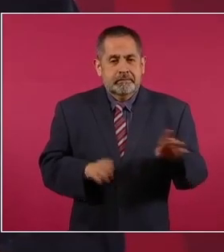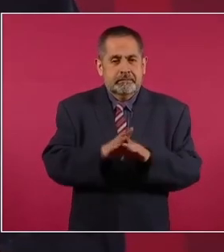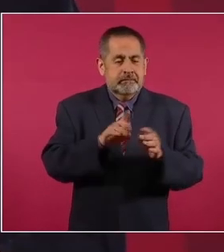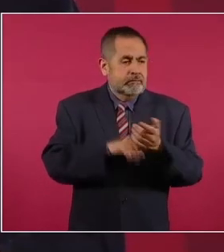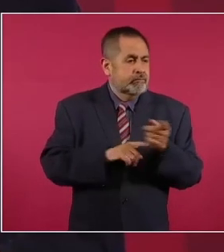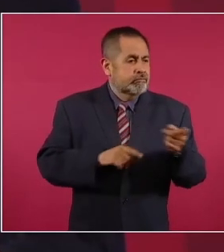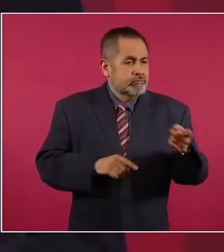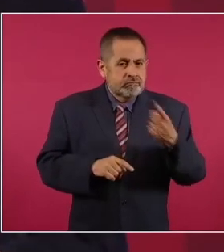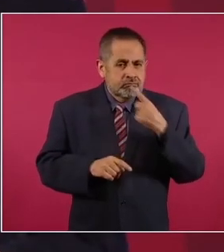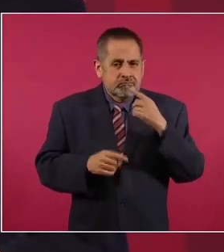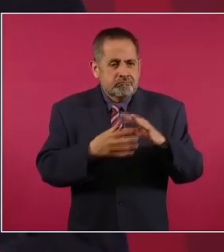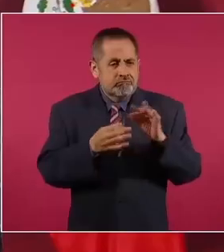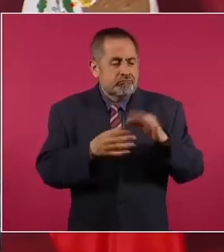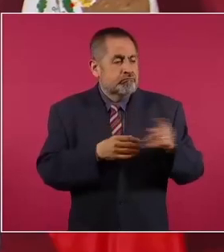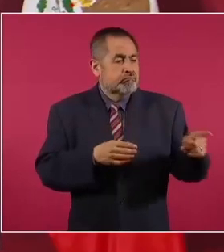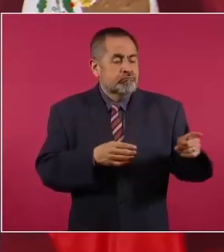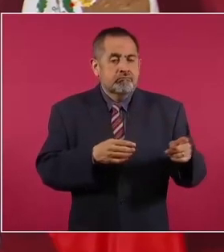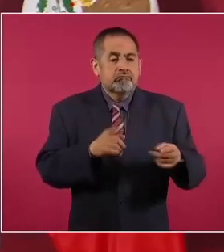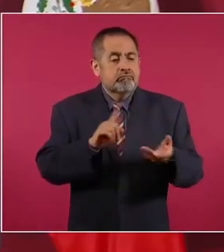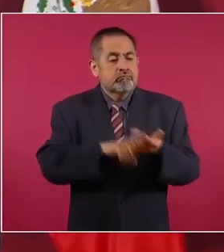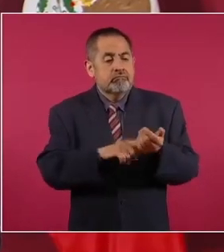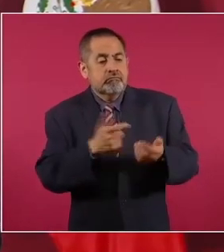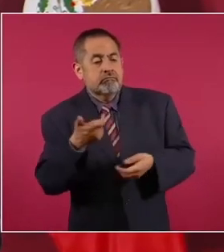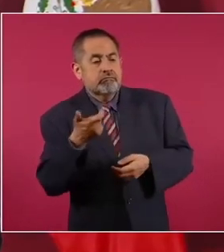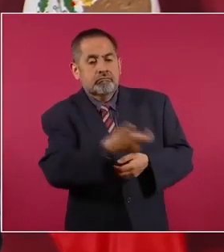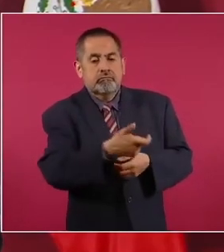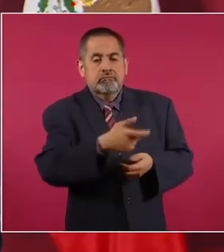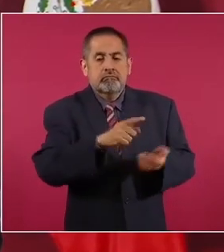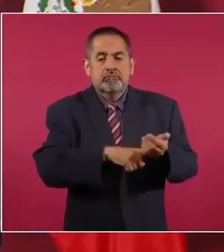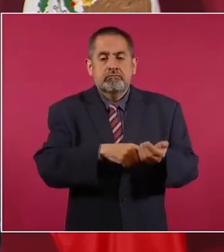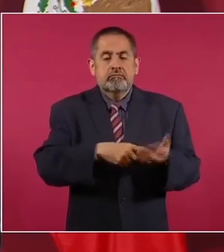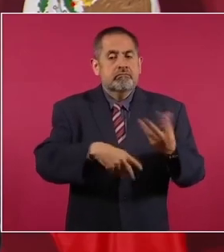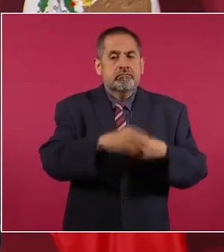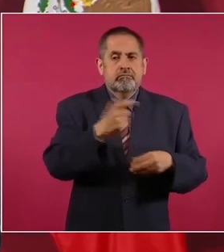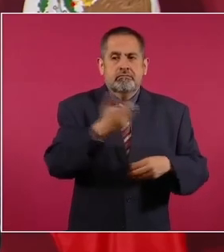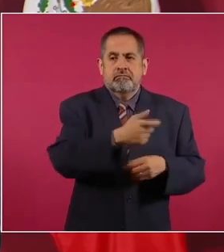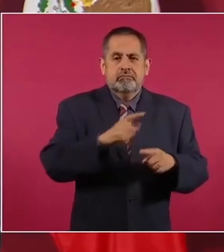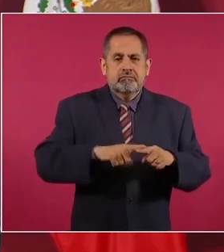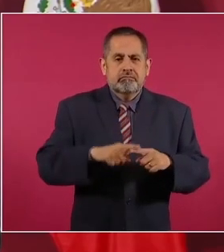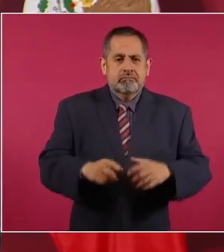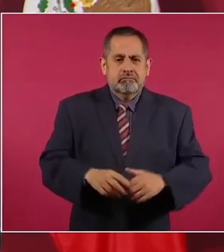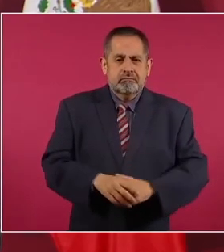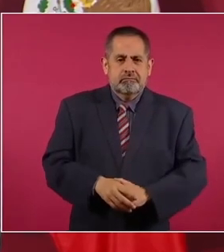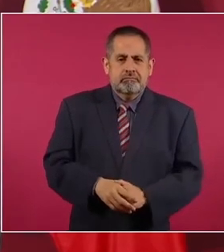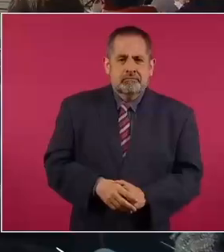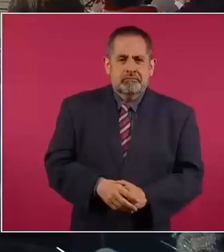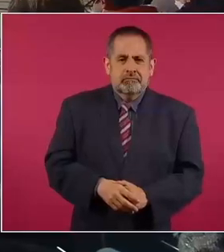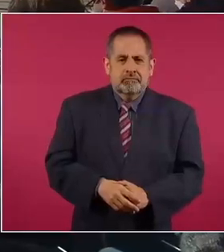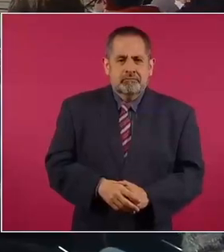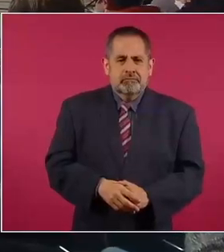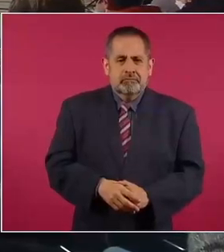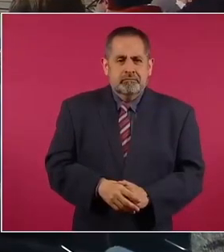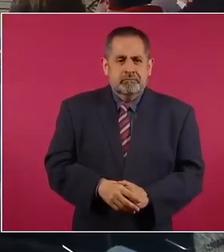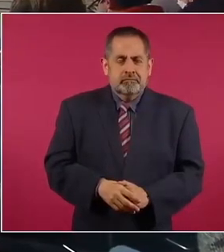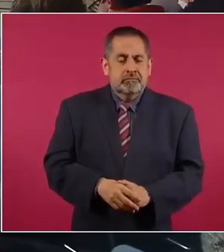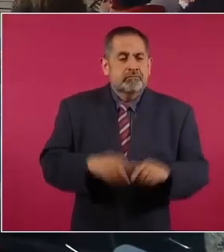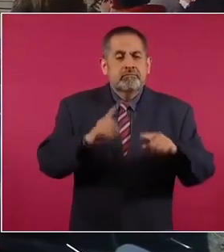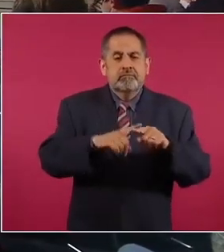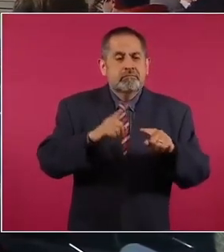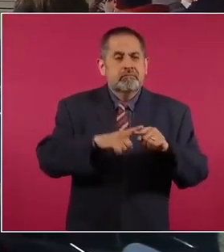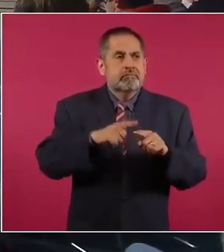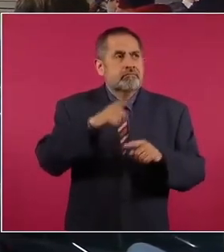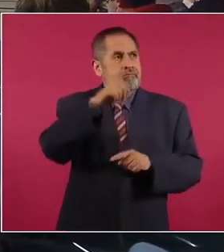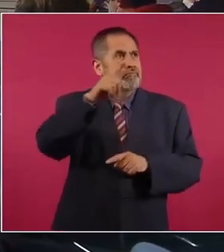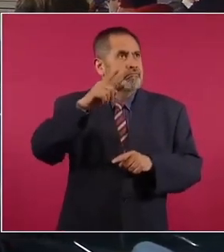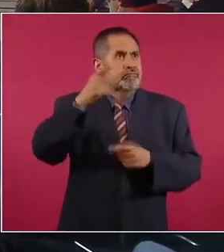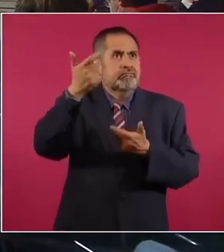financiado, de quién ha recibido dinero,